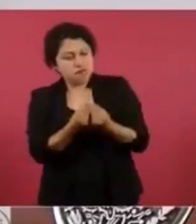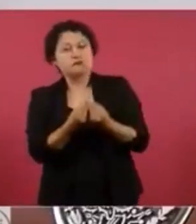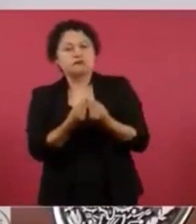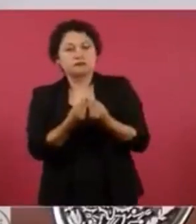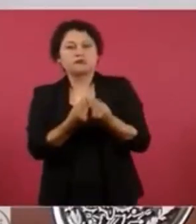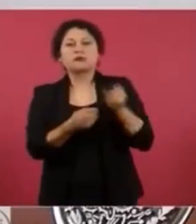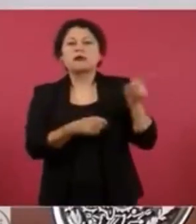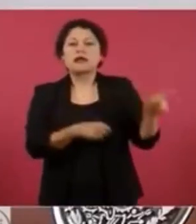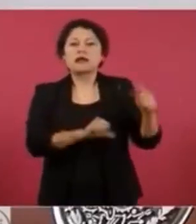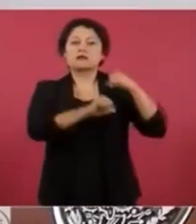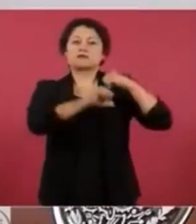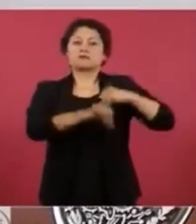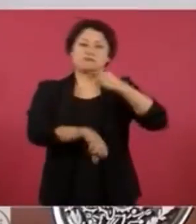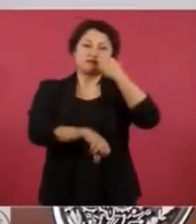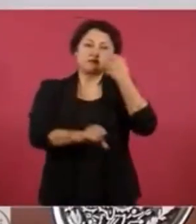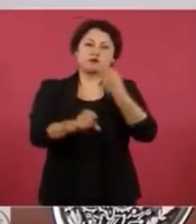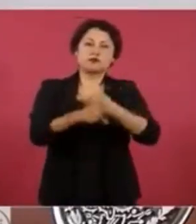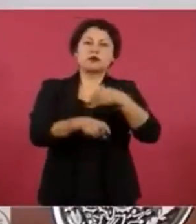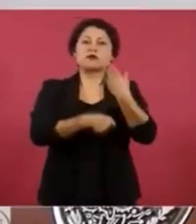que tiene que ver con seguridad,